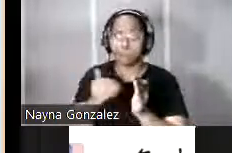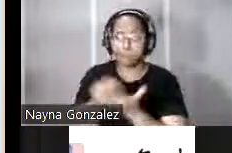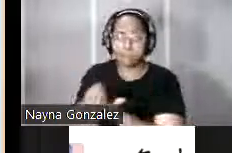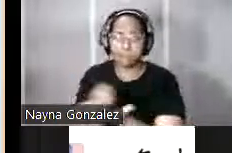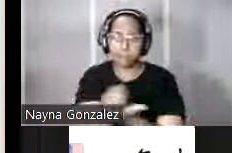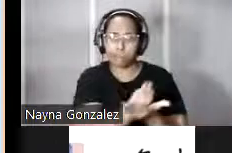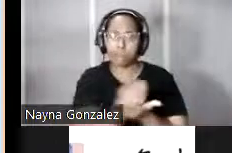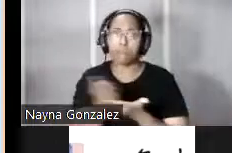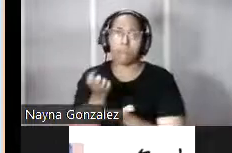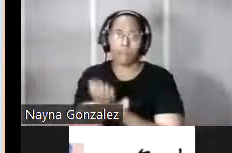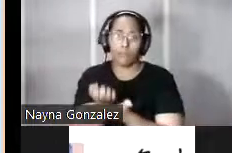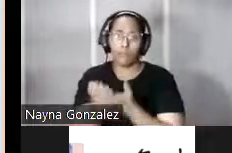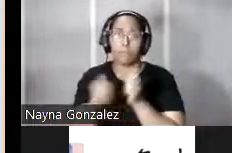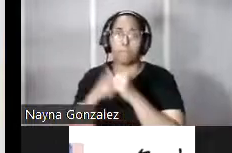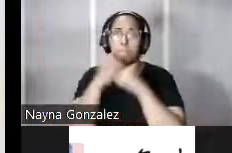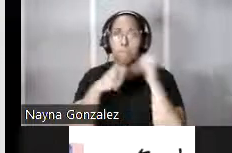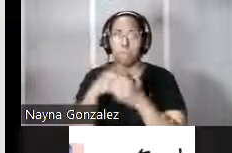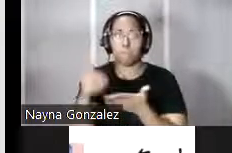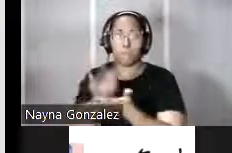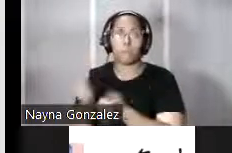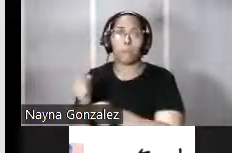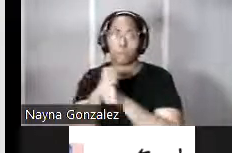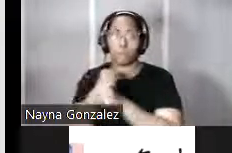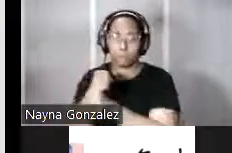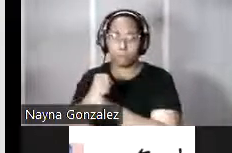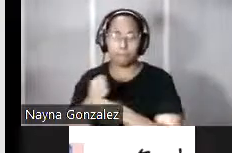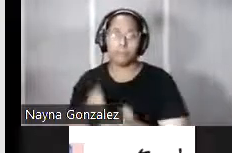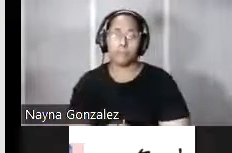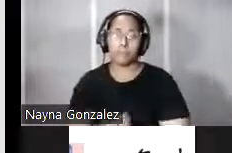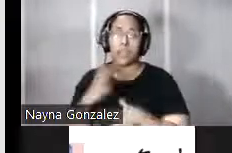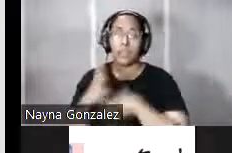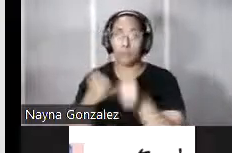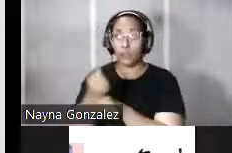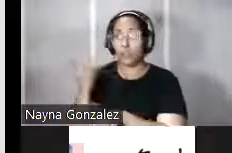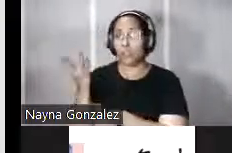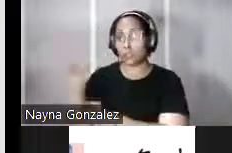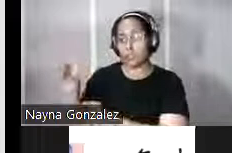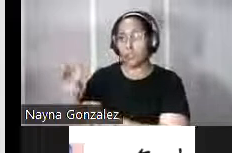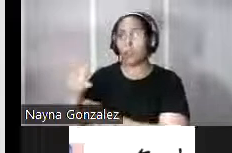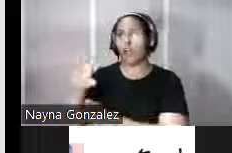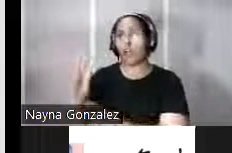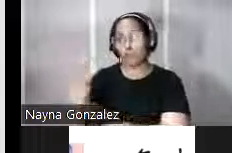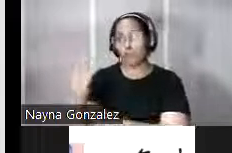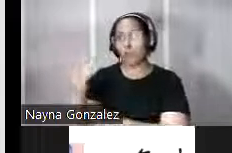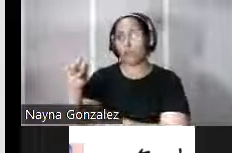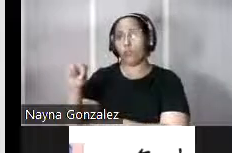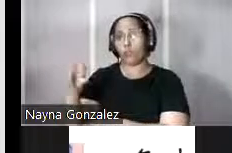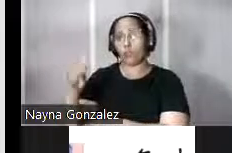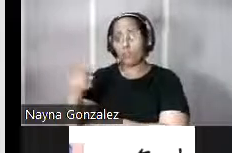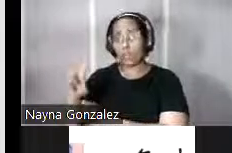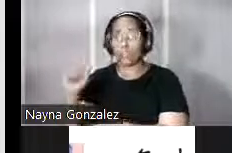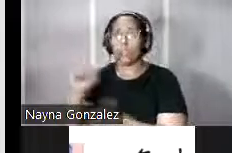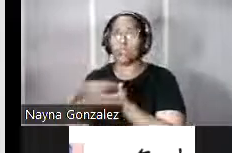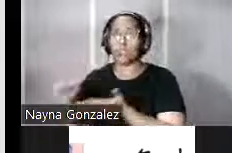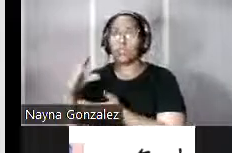para la construcción de nuevas obras defensivas. A mediados del siglo XVI la fortaleza de Santa Catalina se convirtió en el depósito